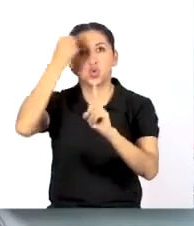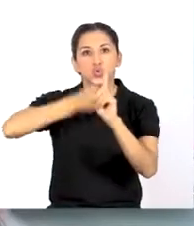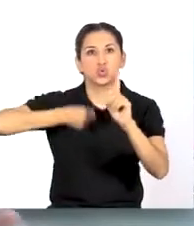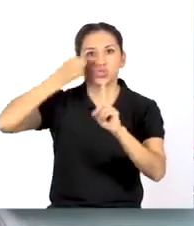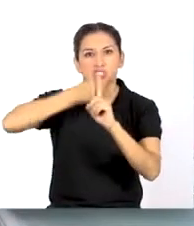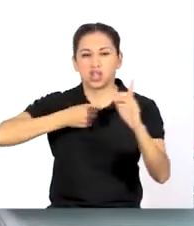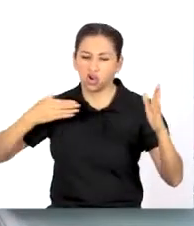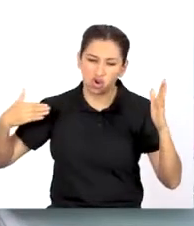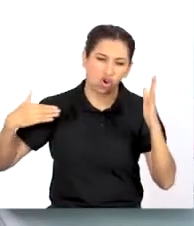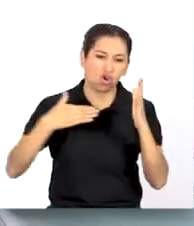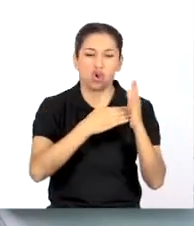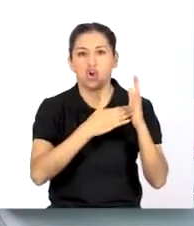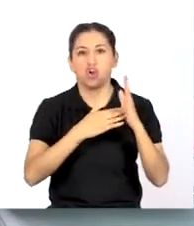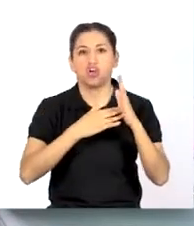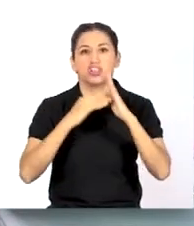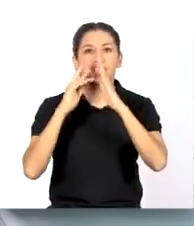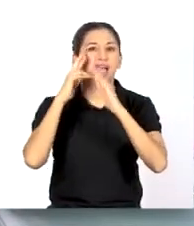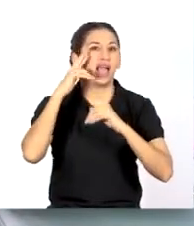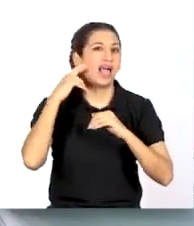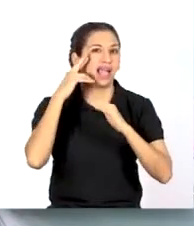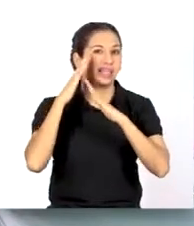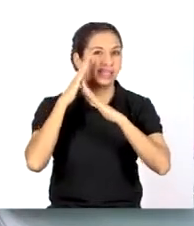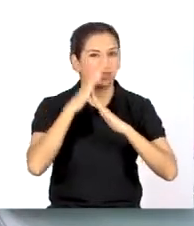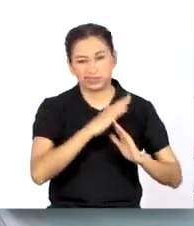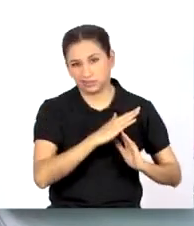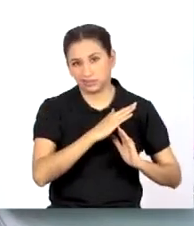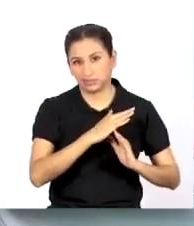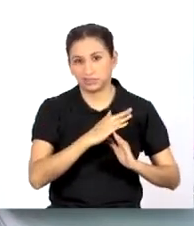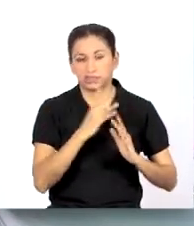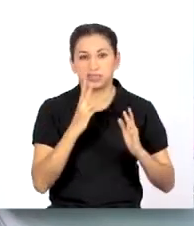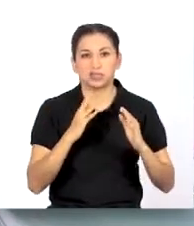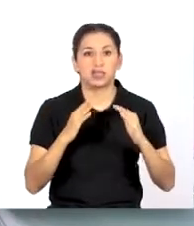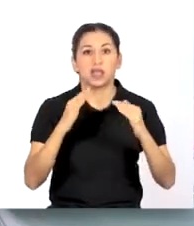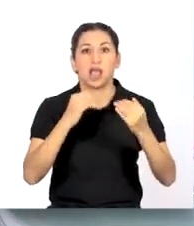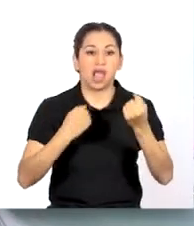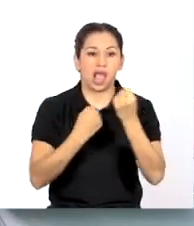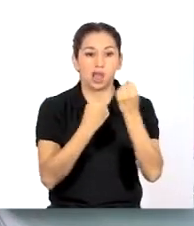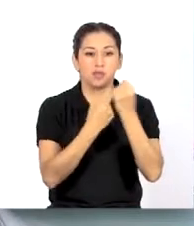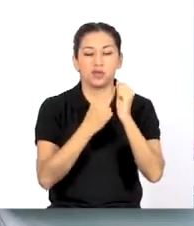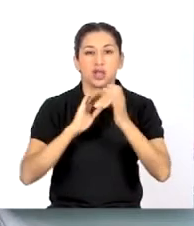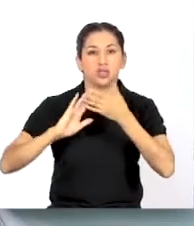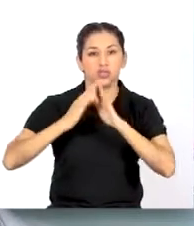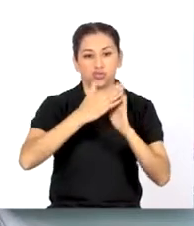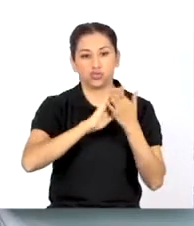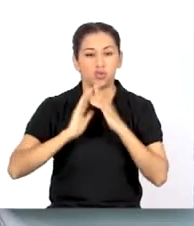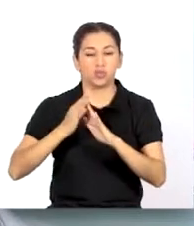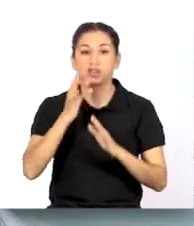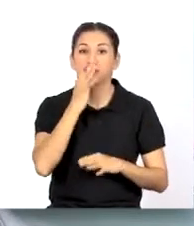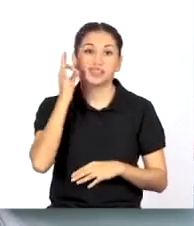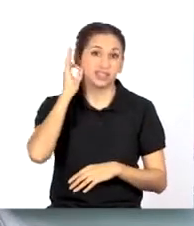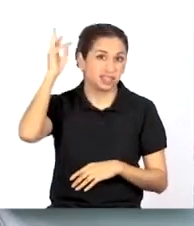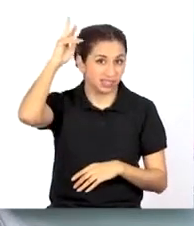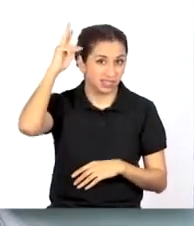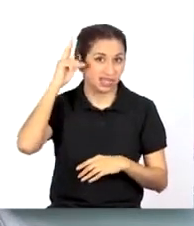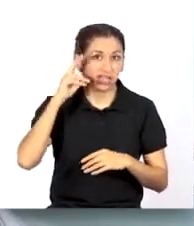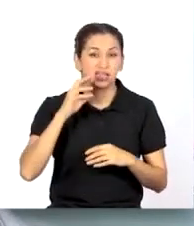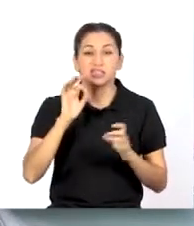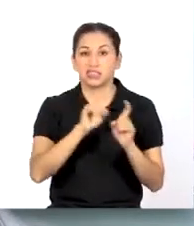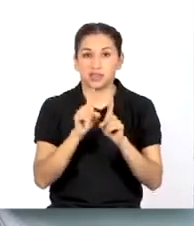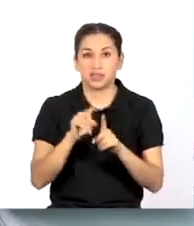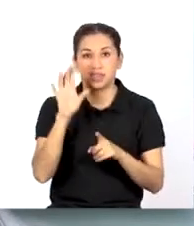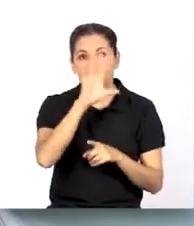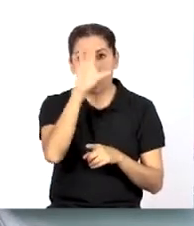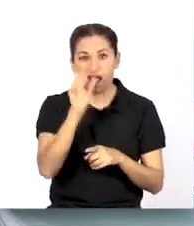Luchando contra la discriminación étnico-racial hacia los pueblos indígenas u originarios y al